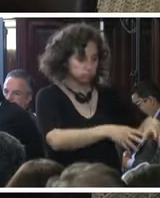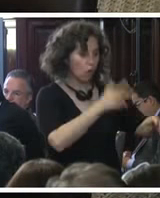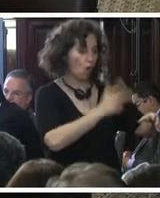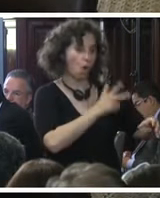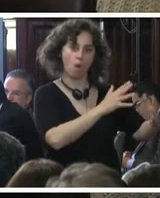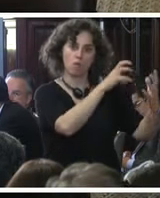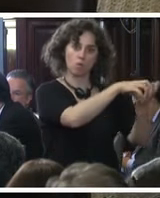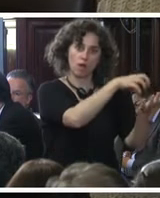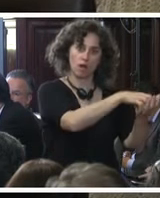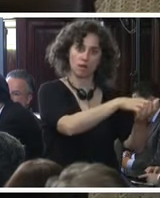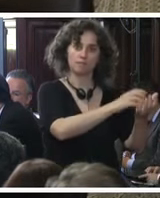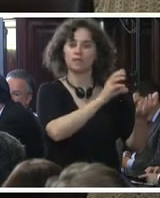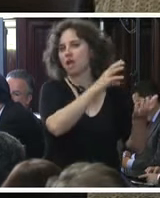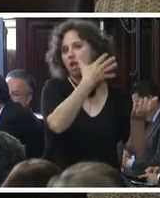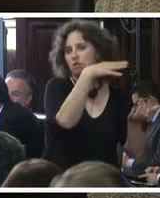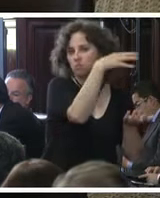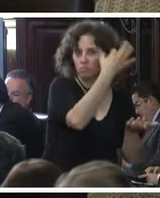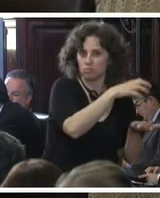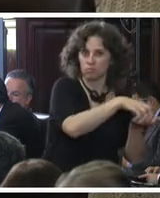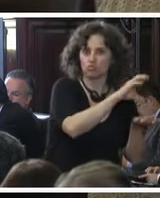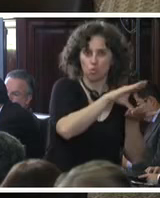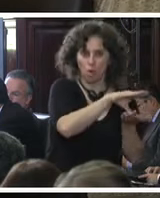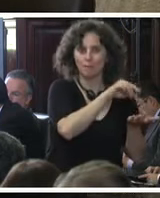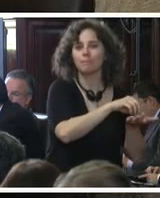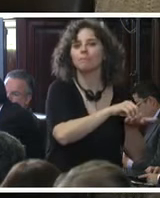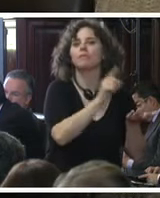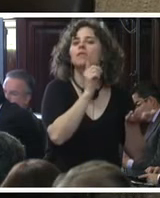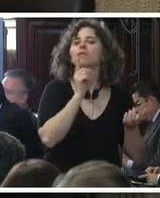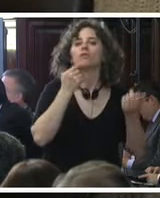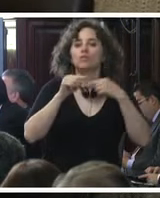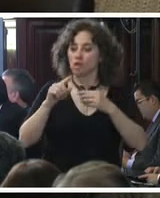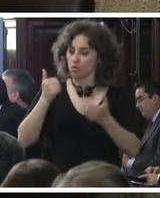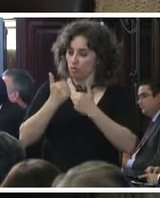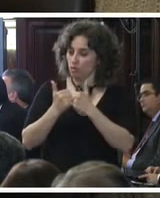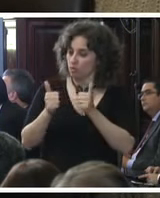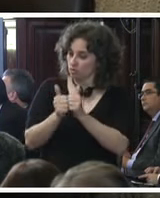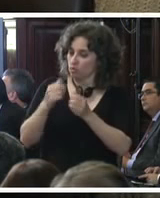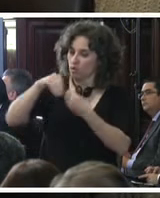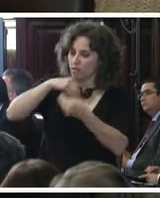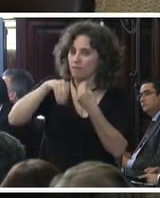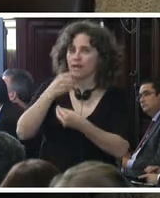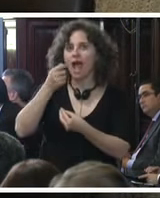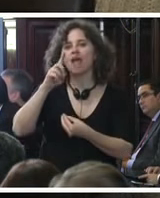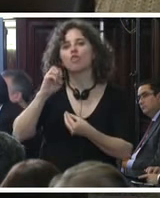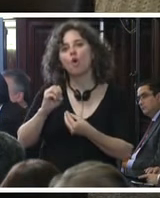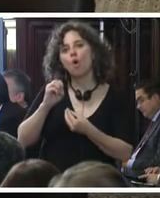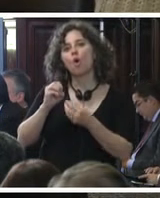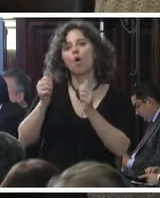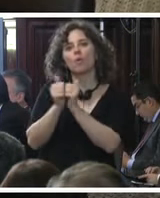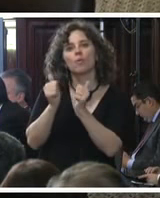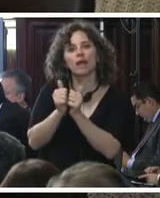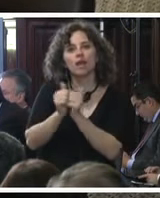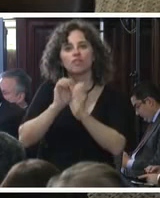origen a Ayutla de los libres con ese fin estuvimos con la familia de Aldo en Ayutla acompañados del